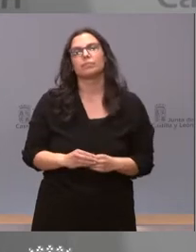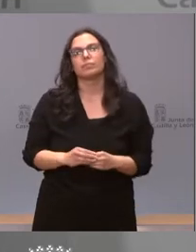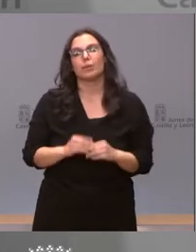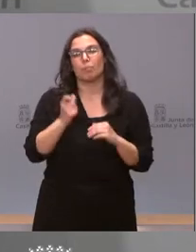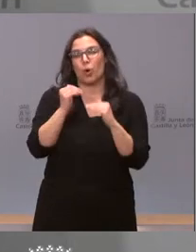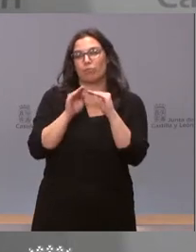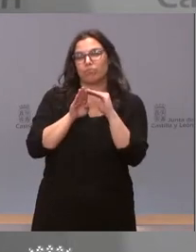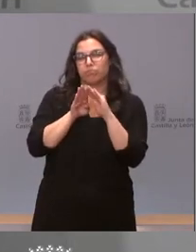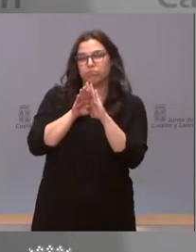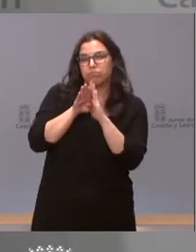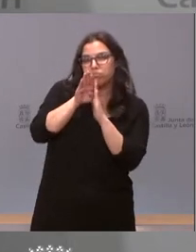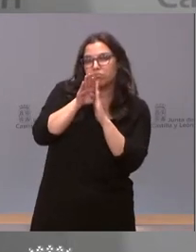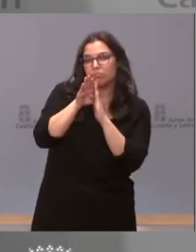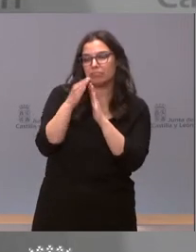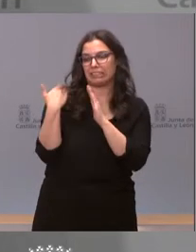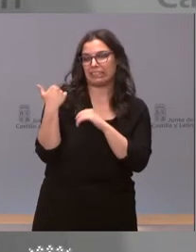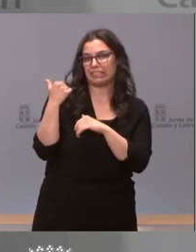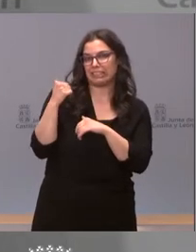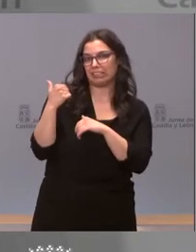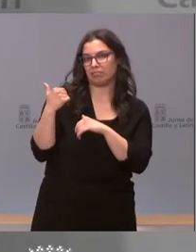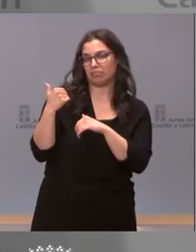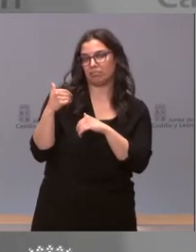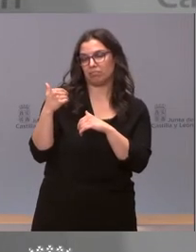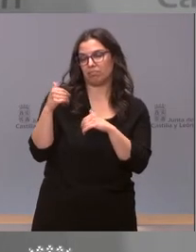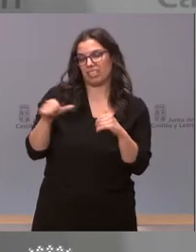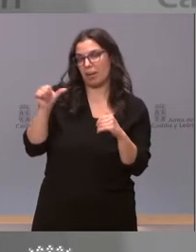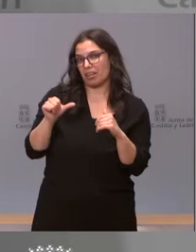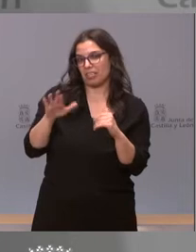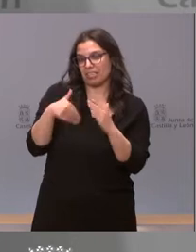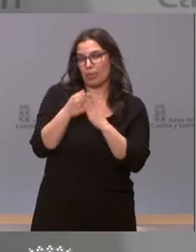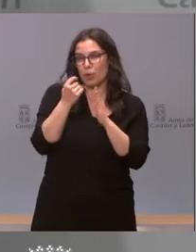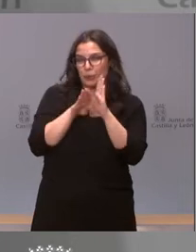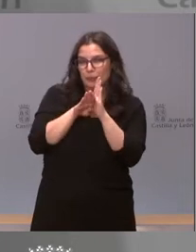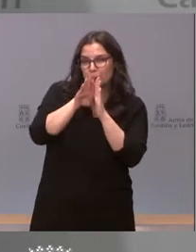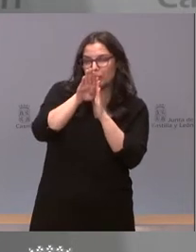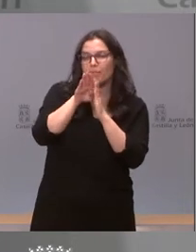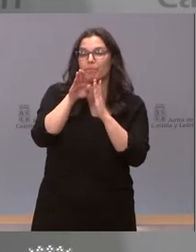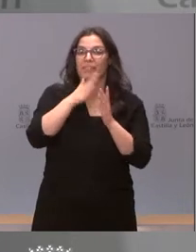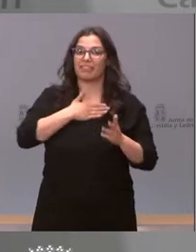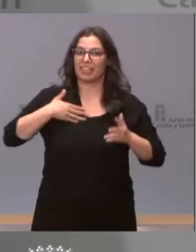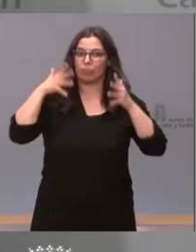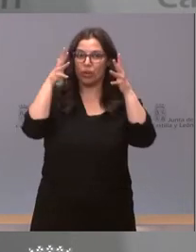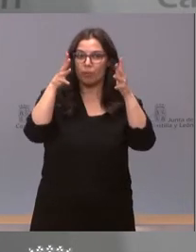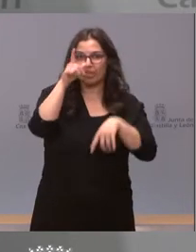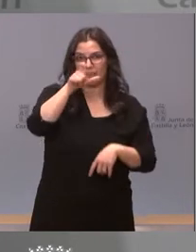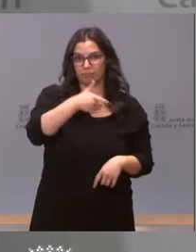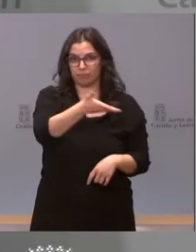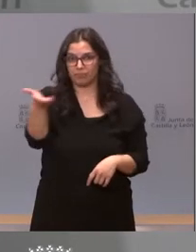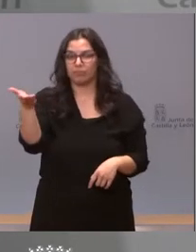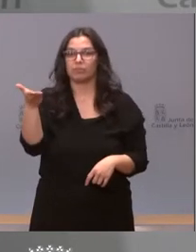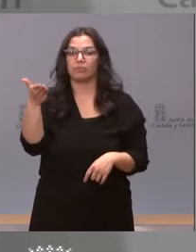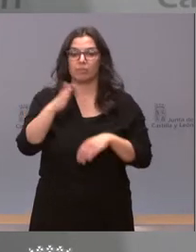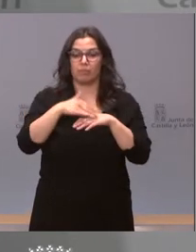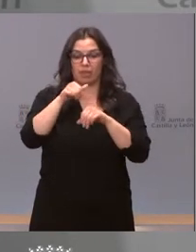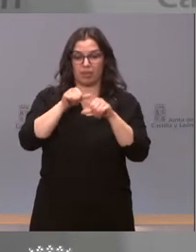crecimiento en las últimas semanas. Y queremos recomendar a nuestra población, para estos